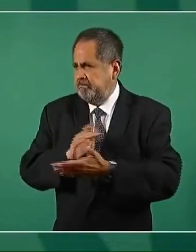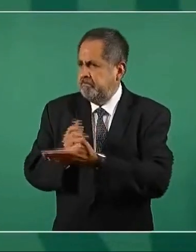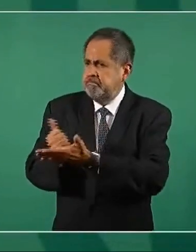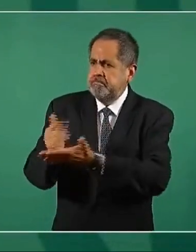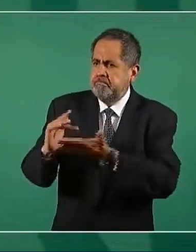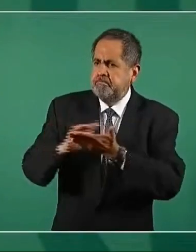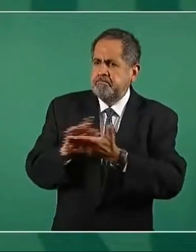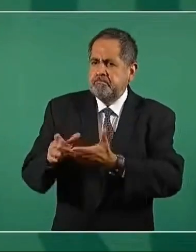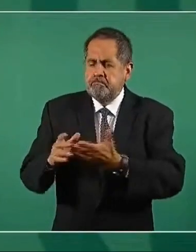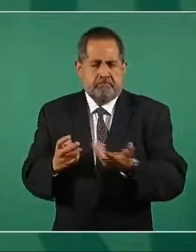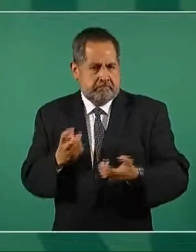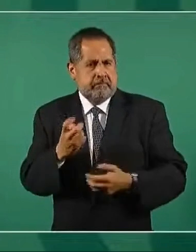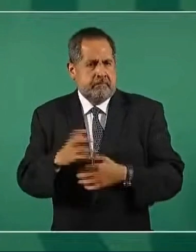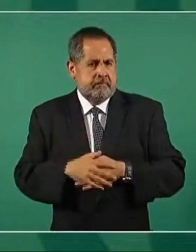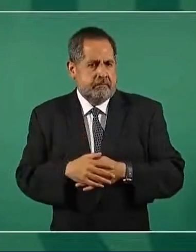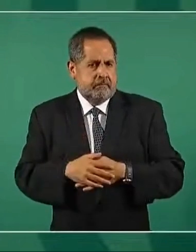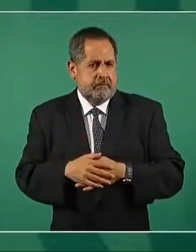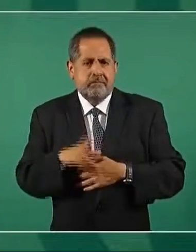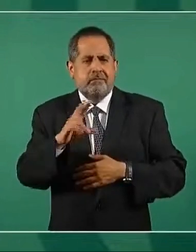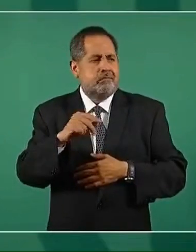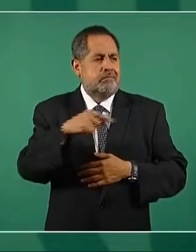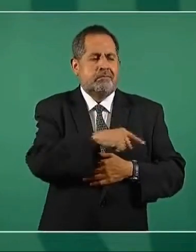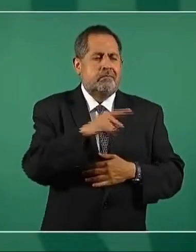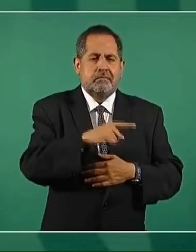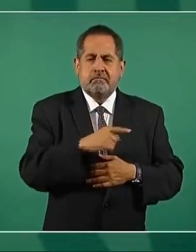no una clase media egoísta,